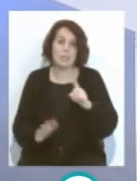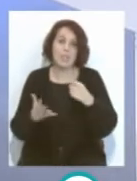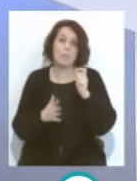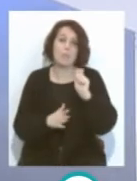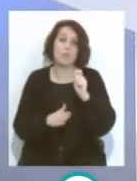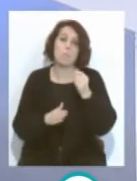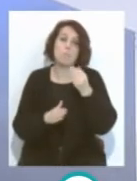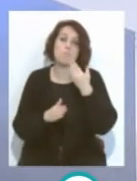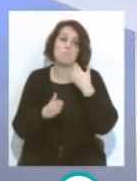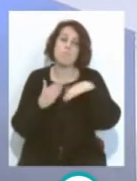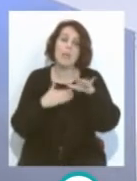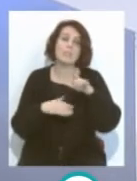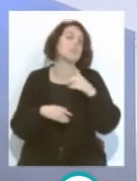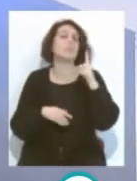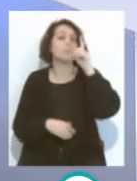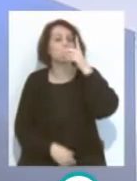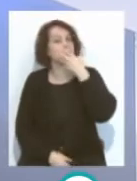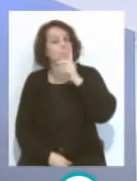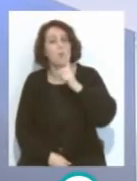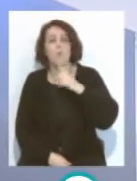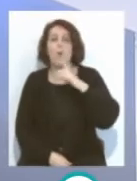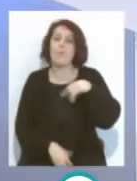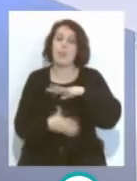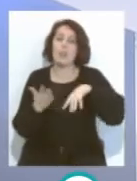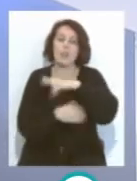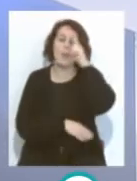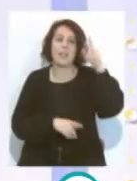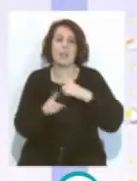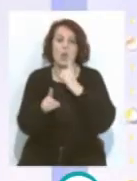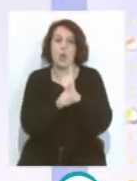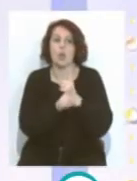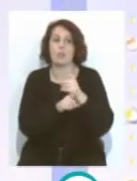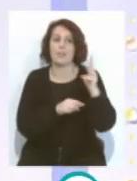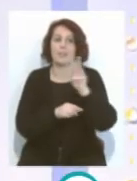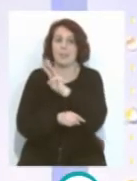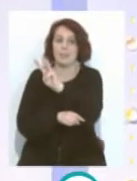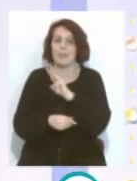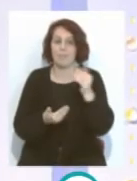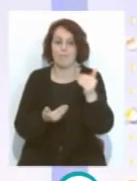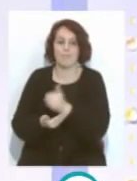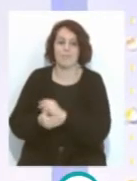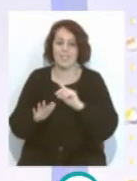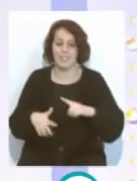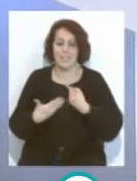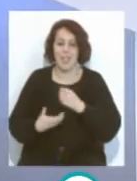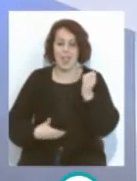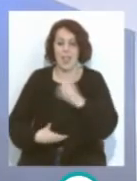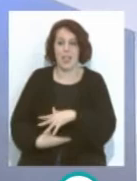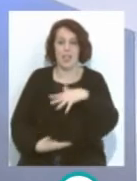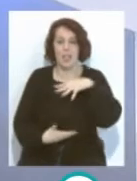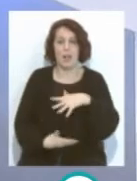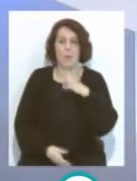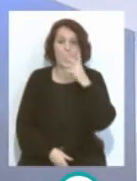puntos más que no estaban previstos, que eran los triunfos frente al Barcelona y al Real Madrid. Y, digamos, creo que consecuente con esto, porque